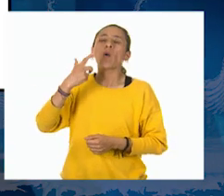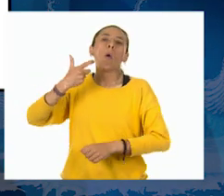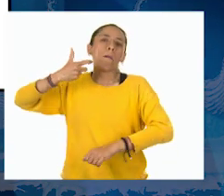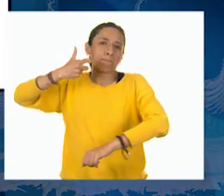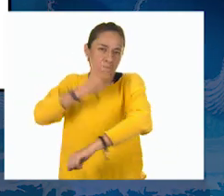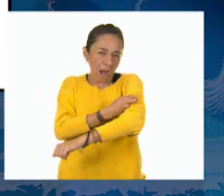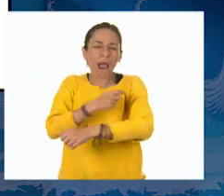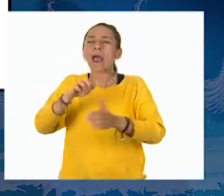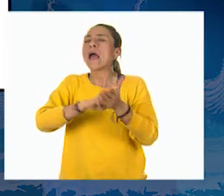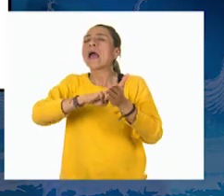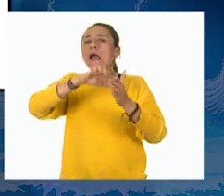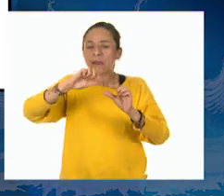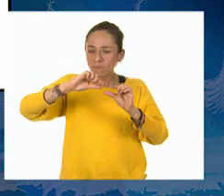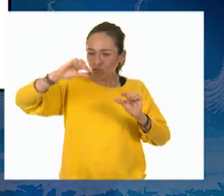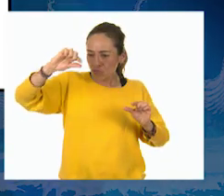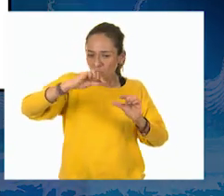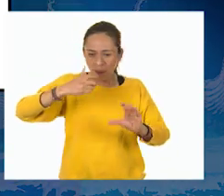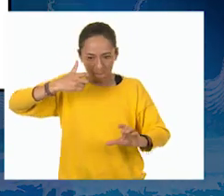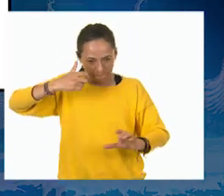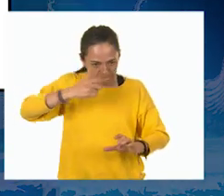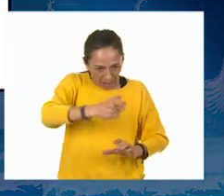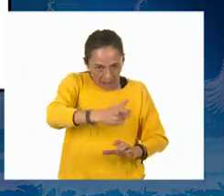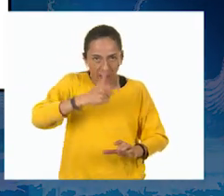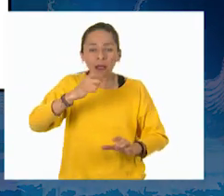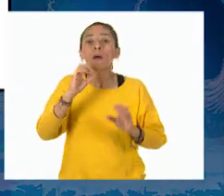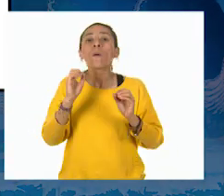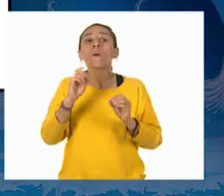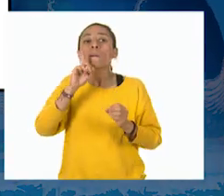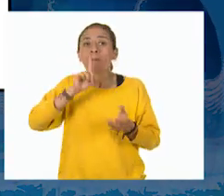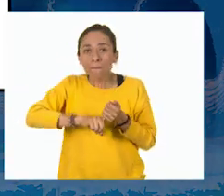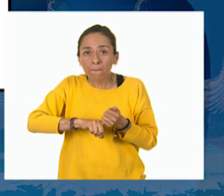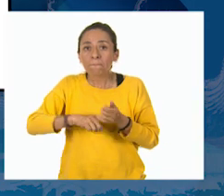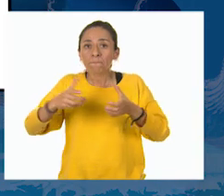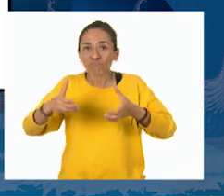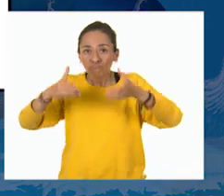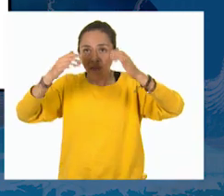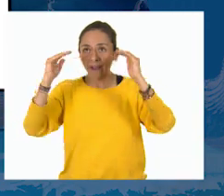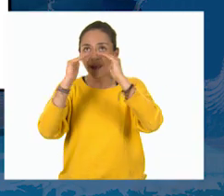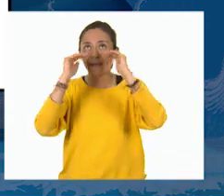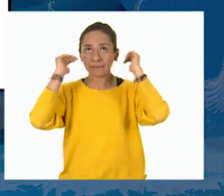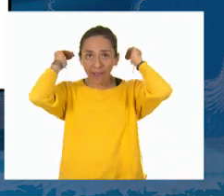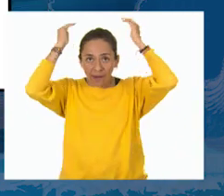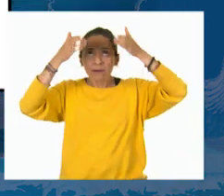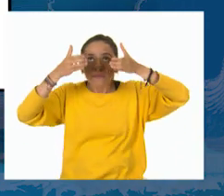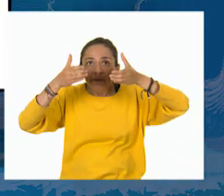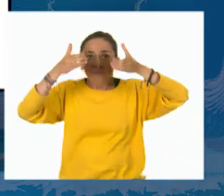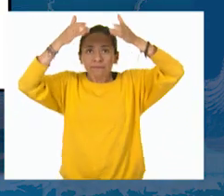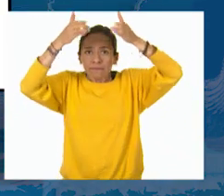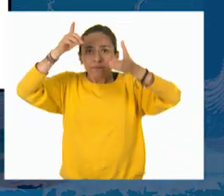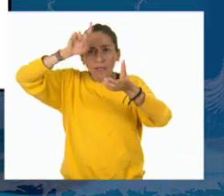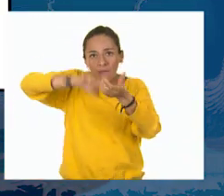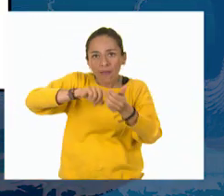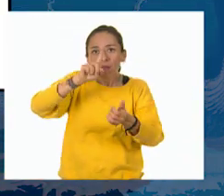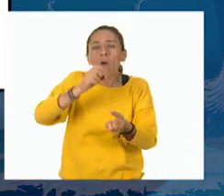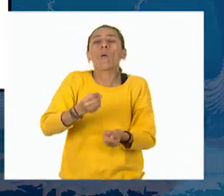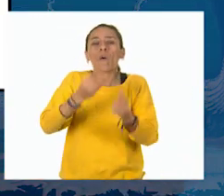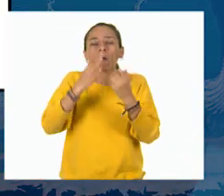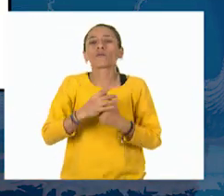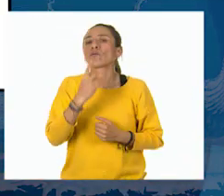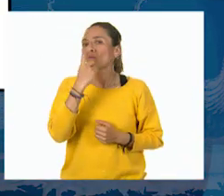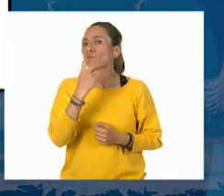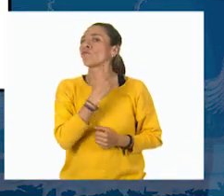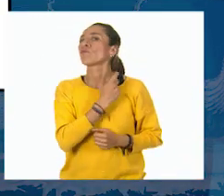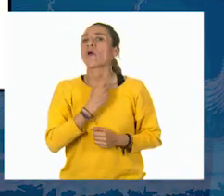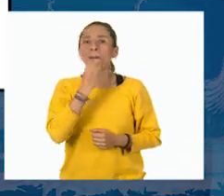por ejemplo, la cantidad de agua que cabe a los tinacos. También pienso en los perfumes, en las cremas,